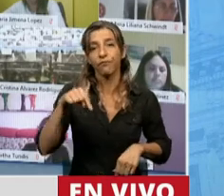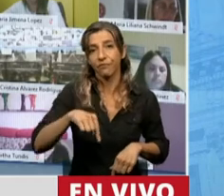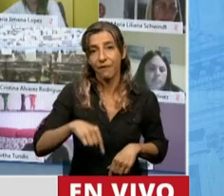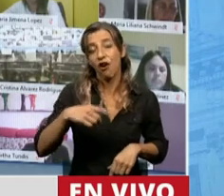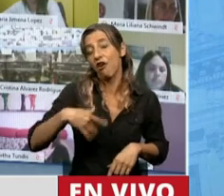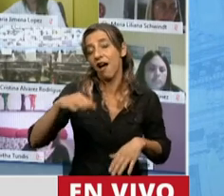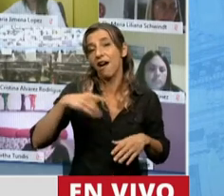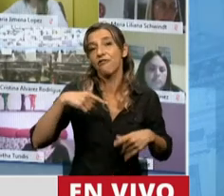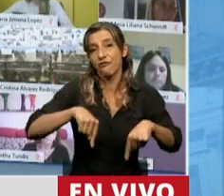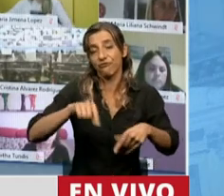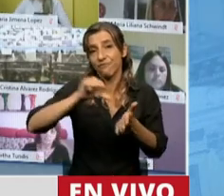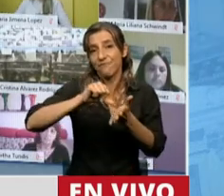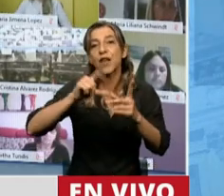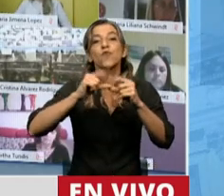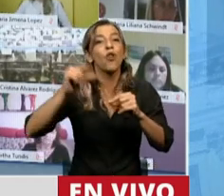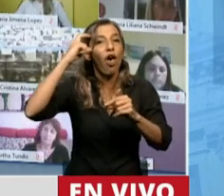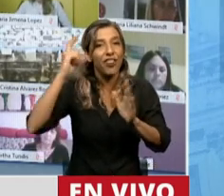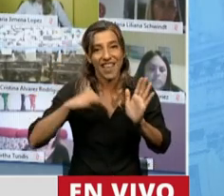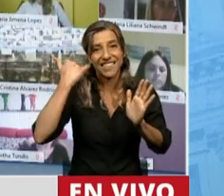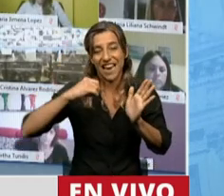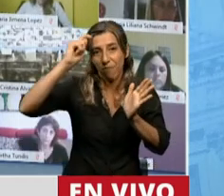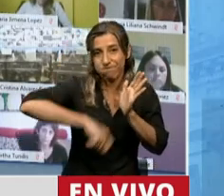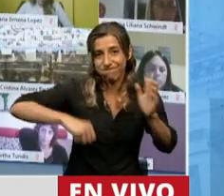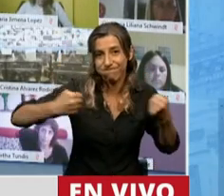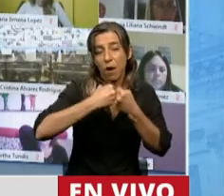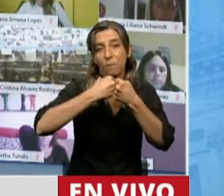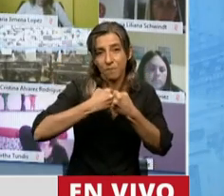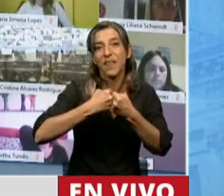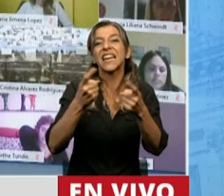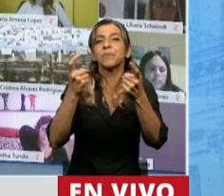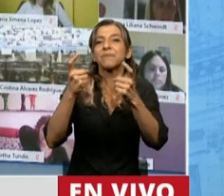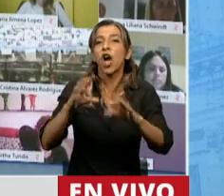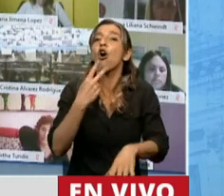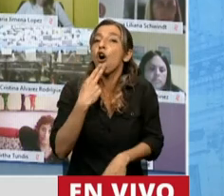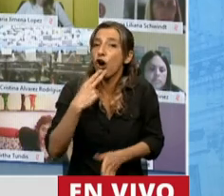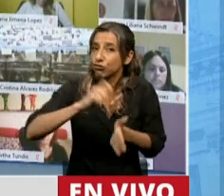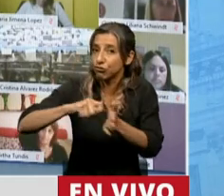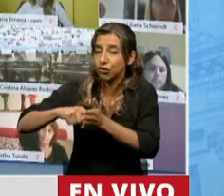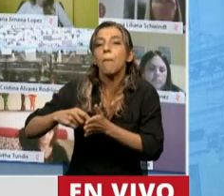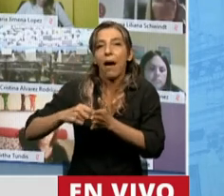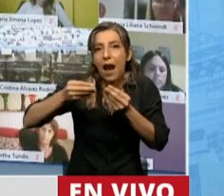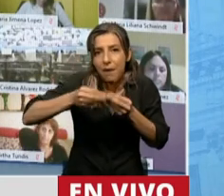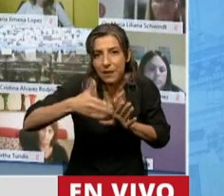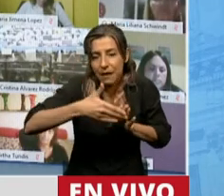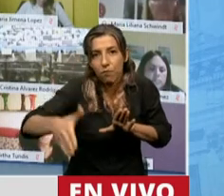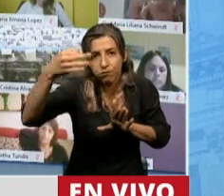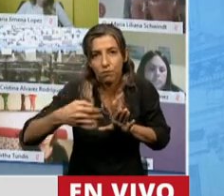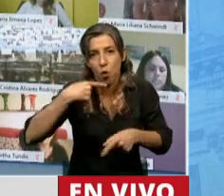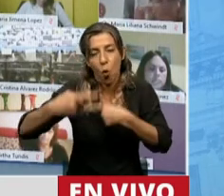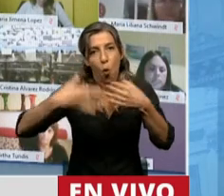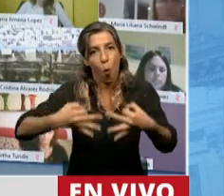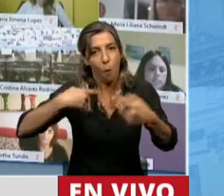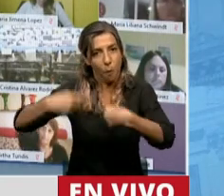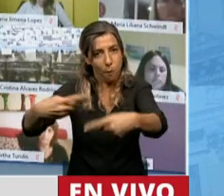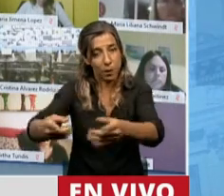ratificación, habilitando muy pronto que se alcancen las 11 firmas necesarias para su entrada en vigencia. Realmente es un honor